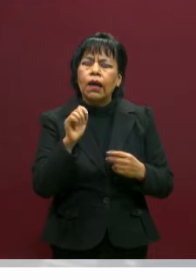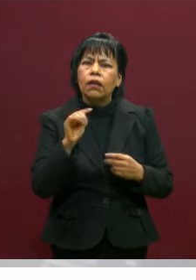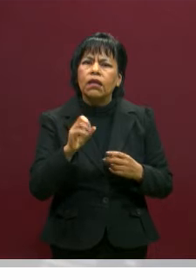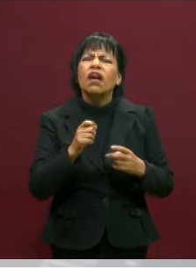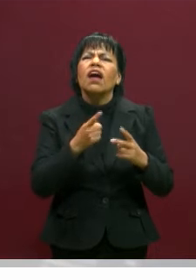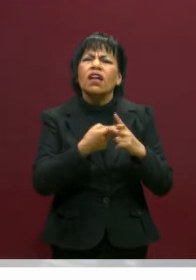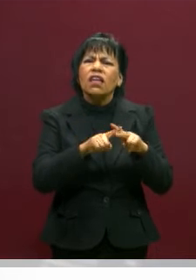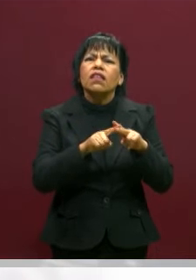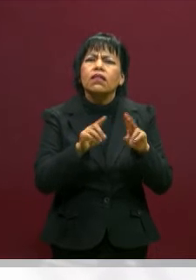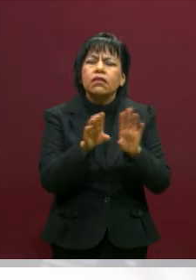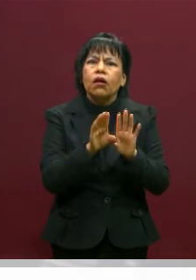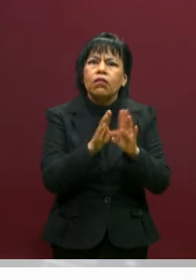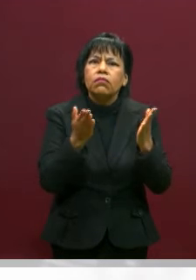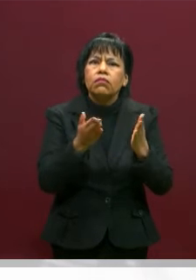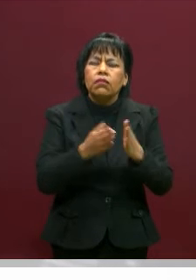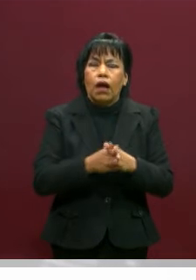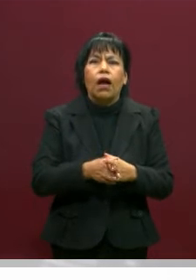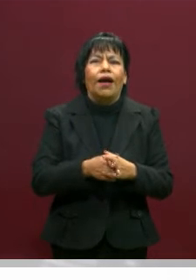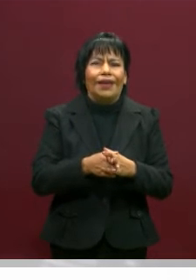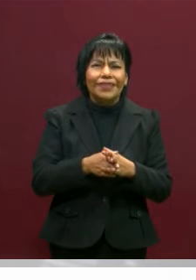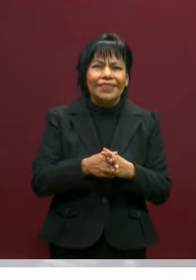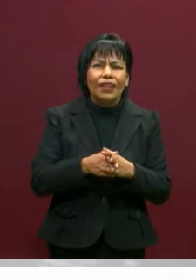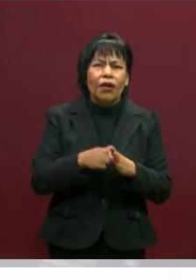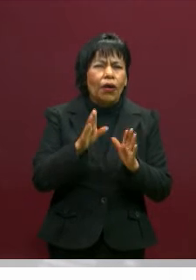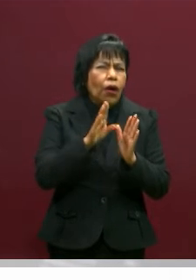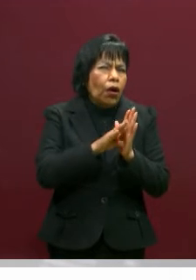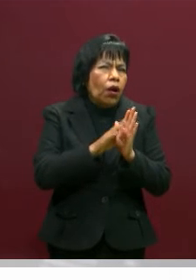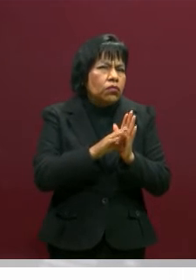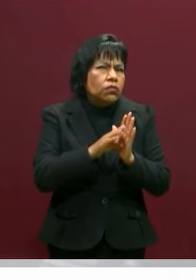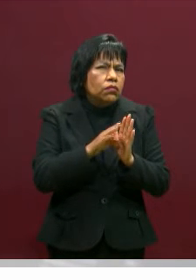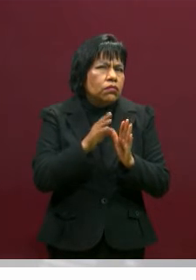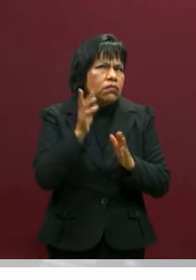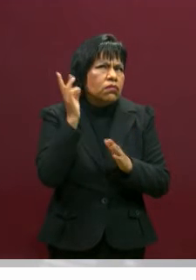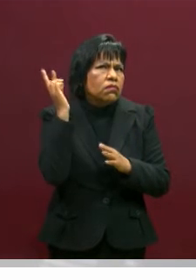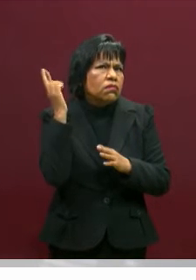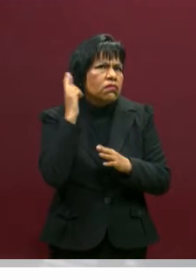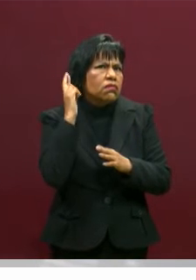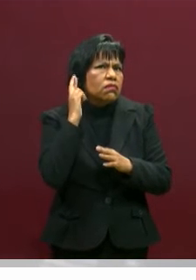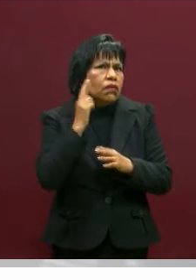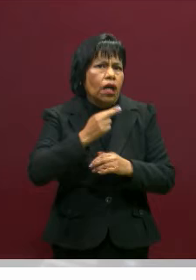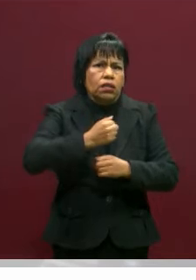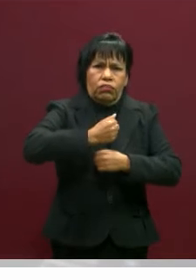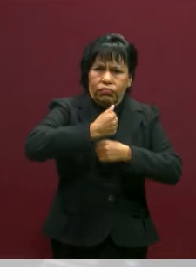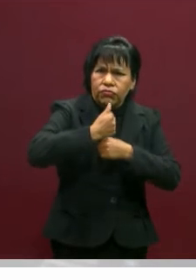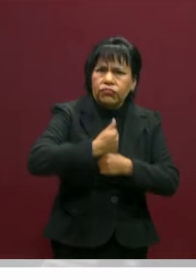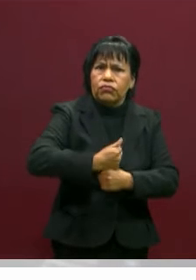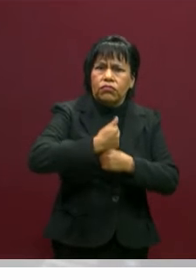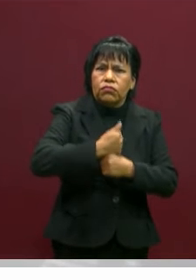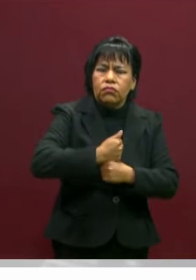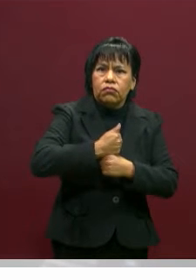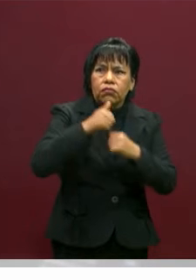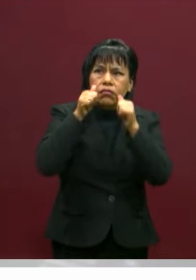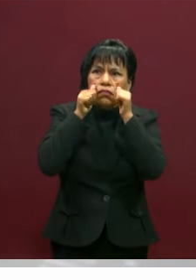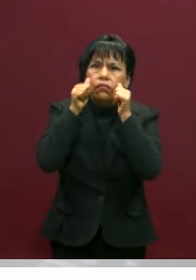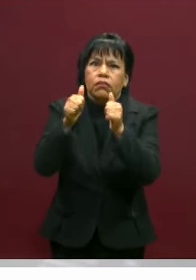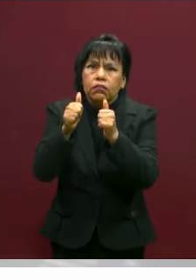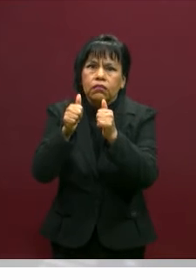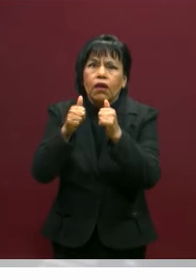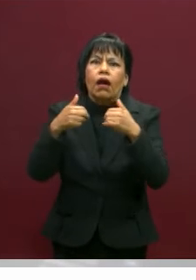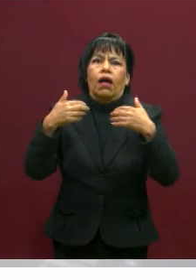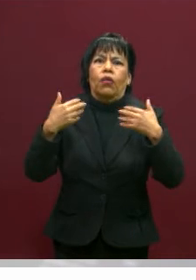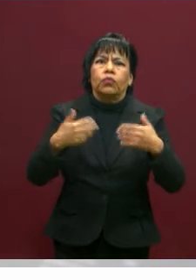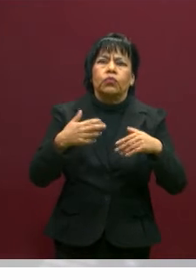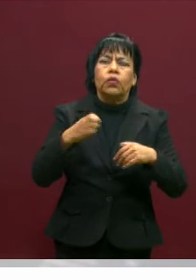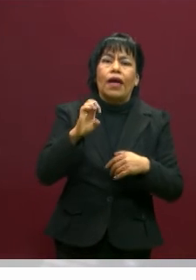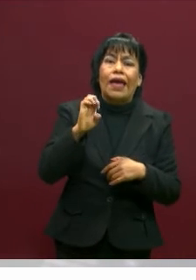comienza al escuchar el primer grito del sufrimiento. ¿Sí? Ahí empieza la